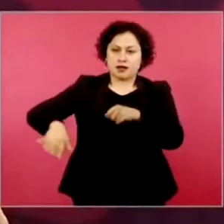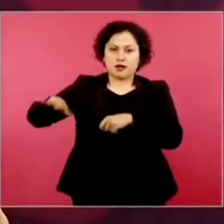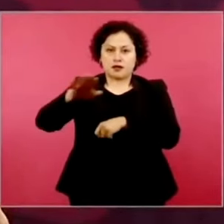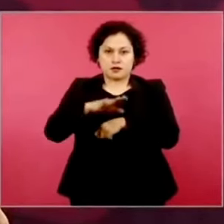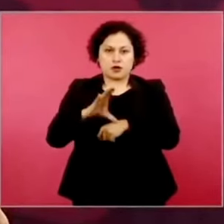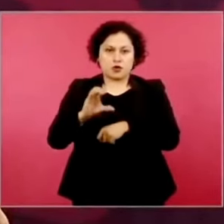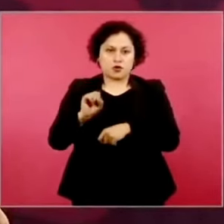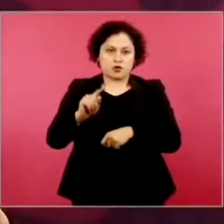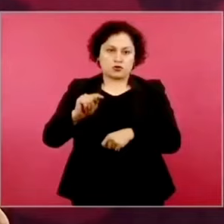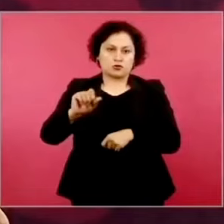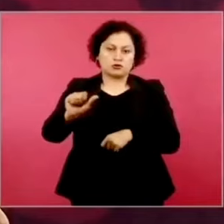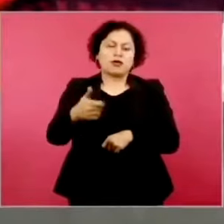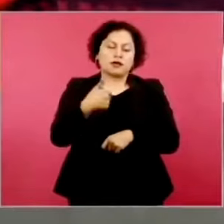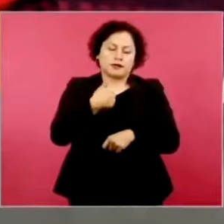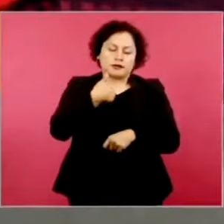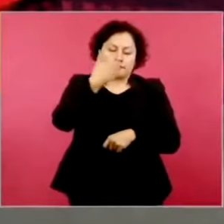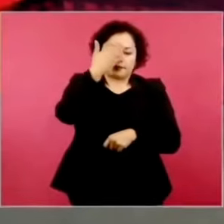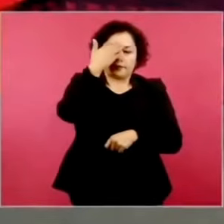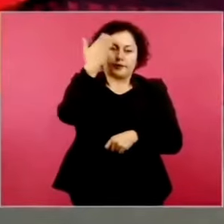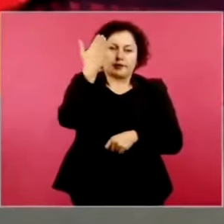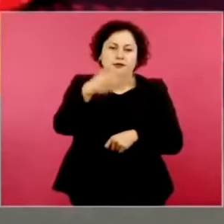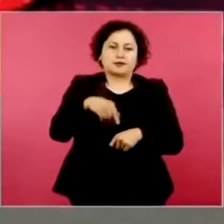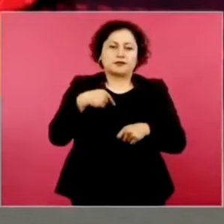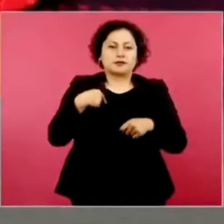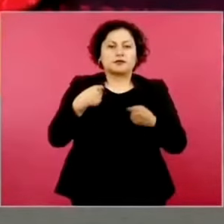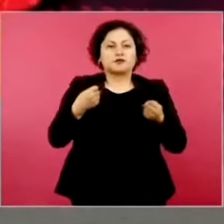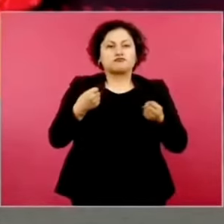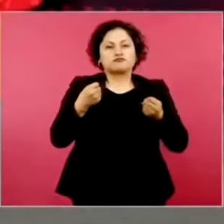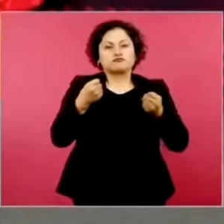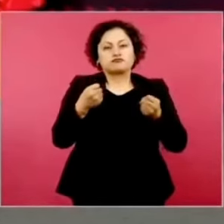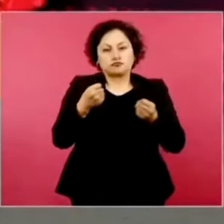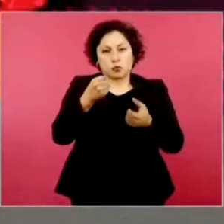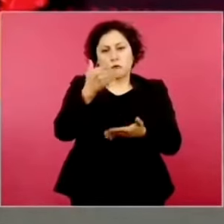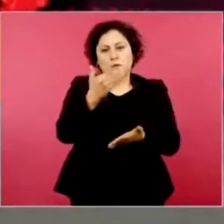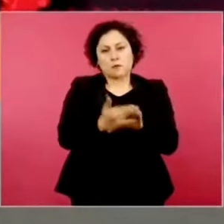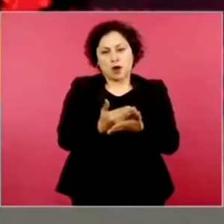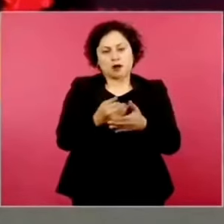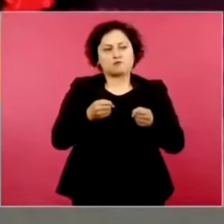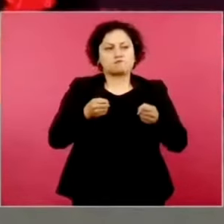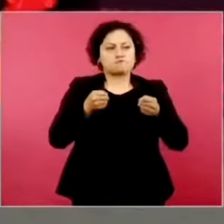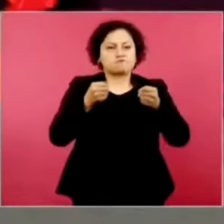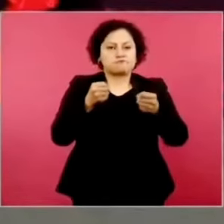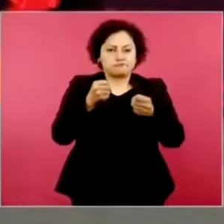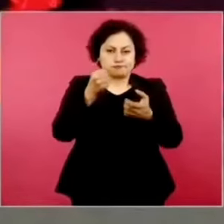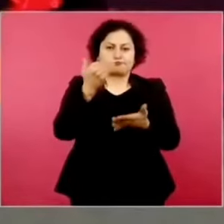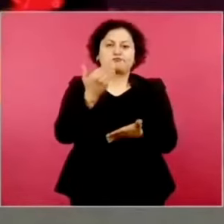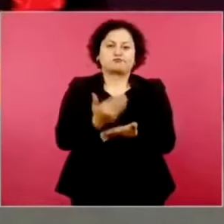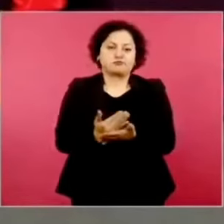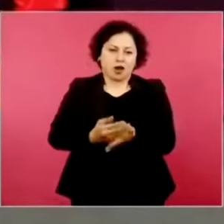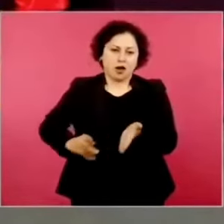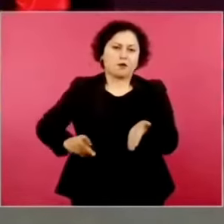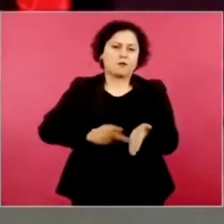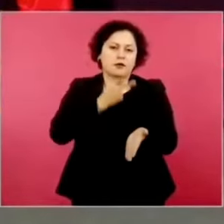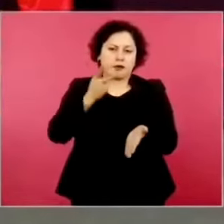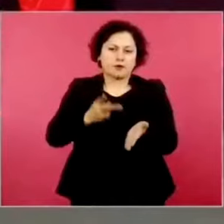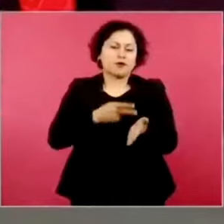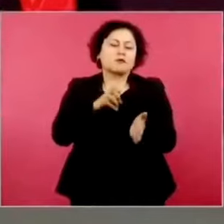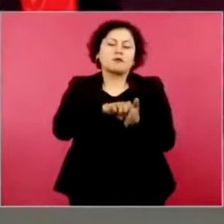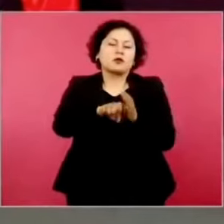veces de Acapulco a Marquelia,